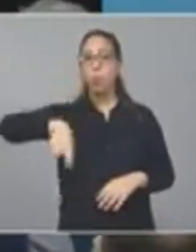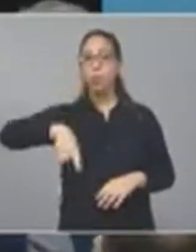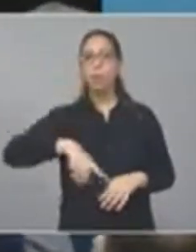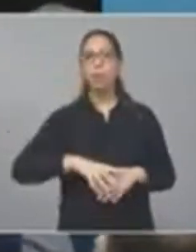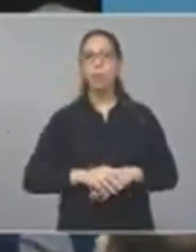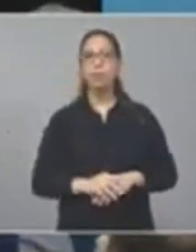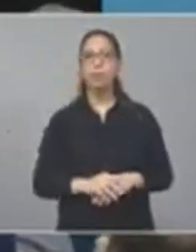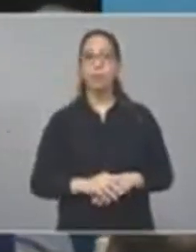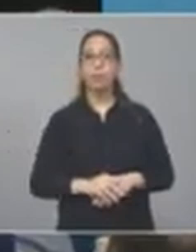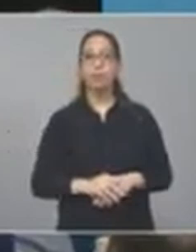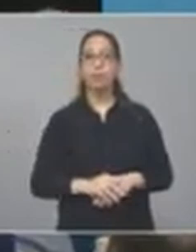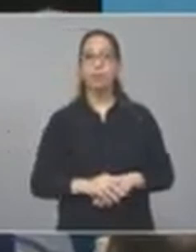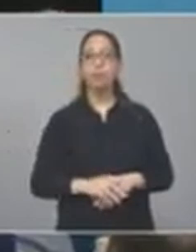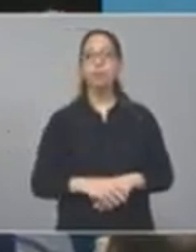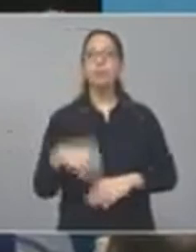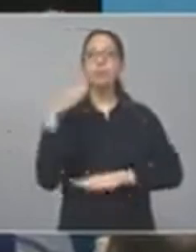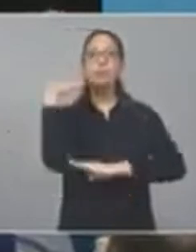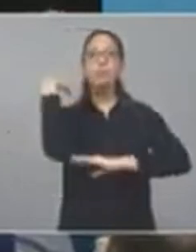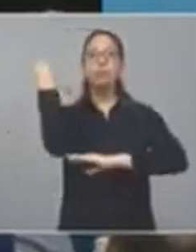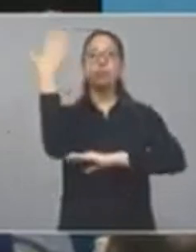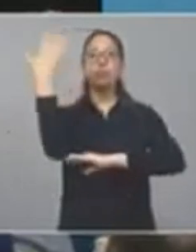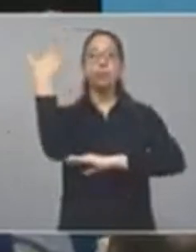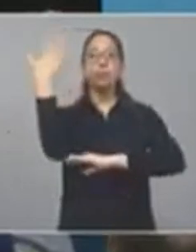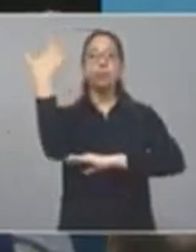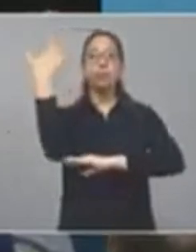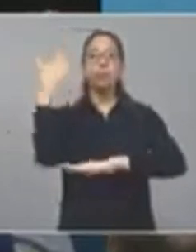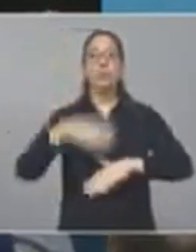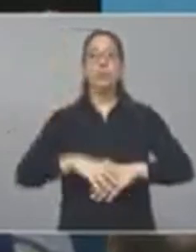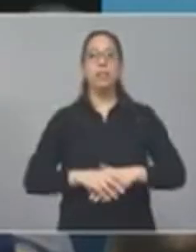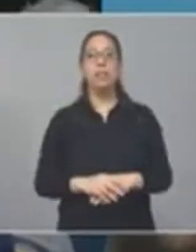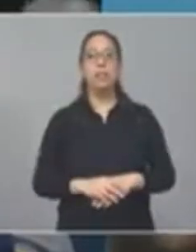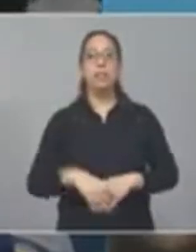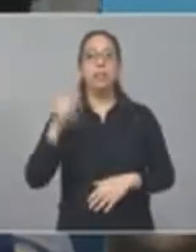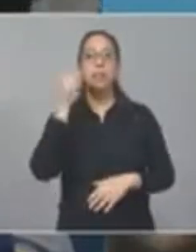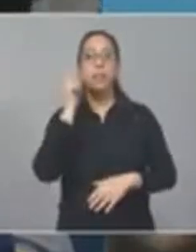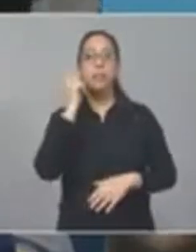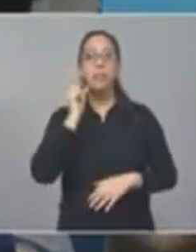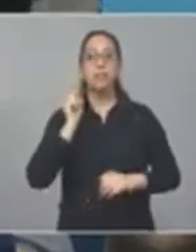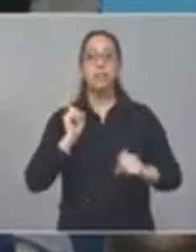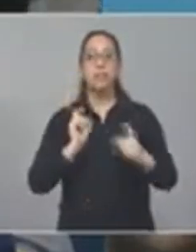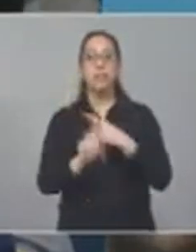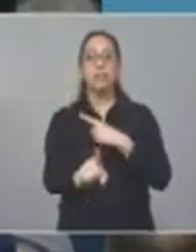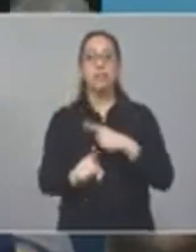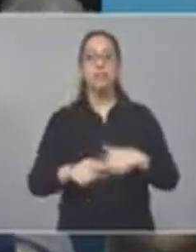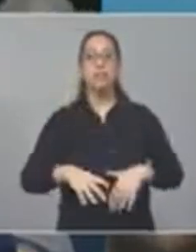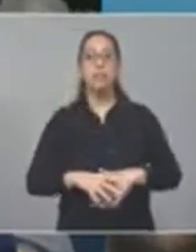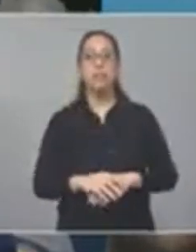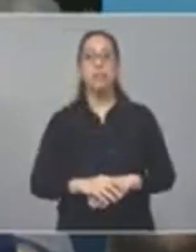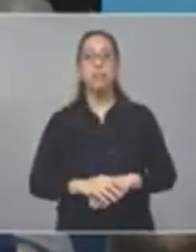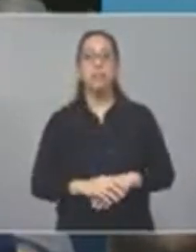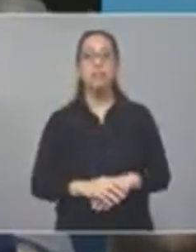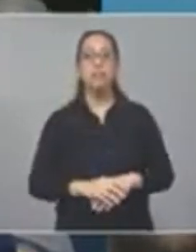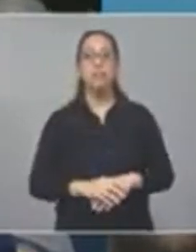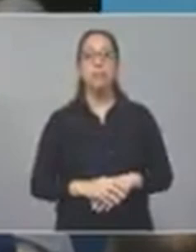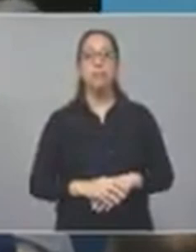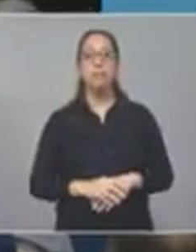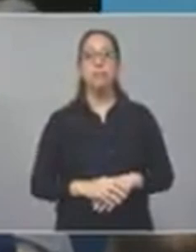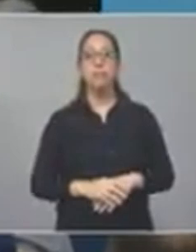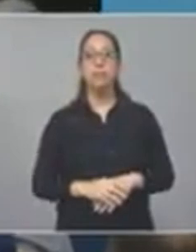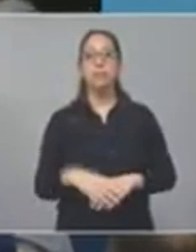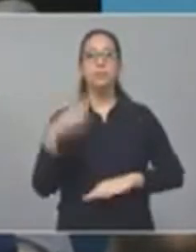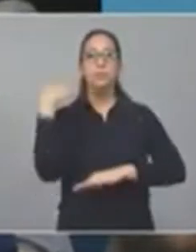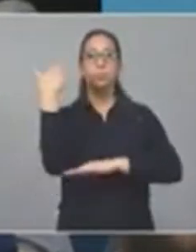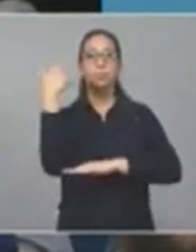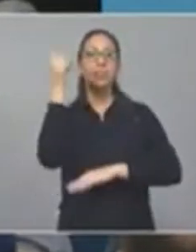vamos a escuchar las palabras del señor gobernador de la provincia de Buenos Aires, habla Axel